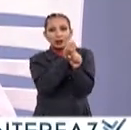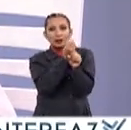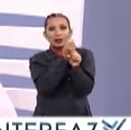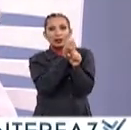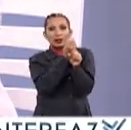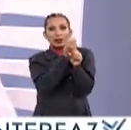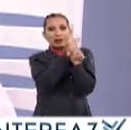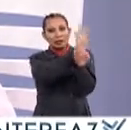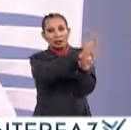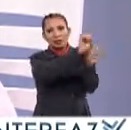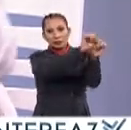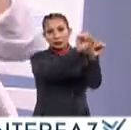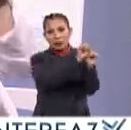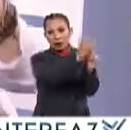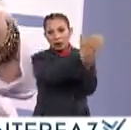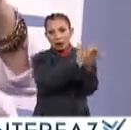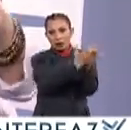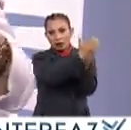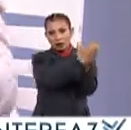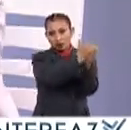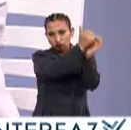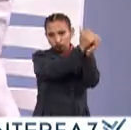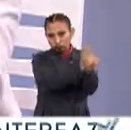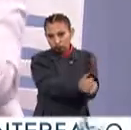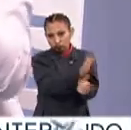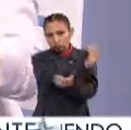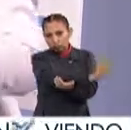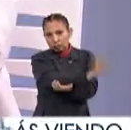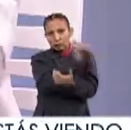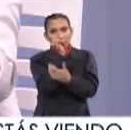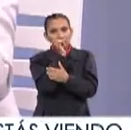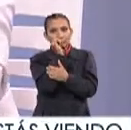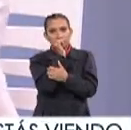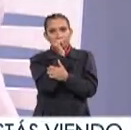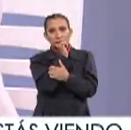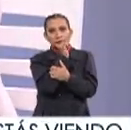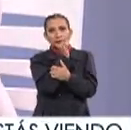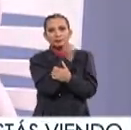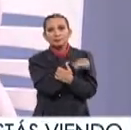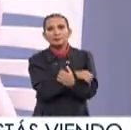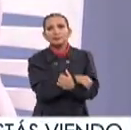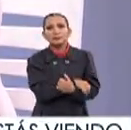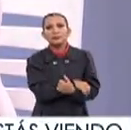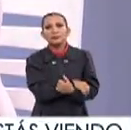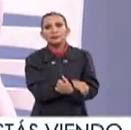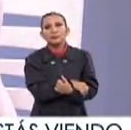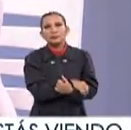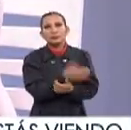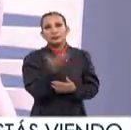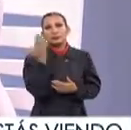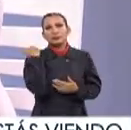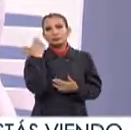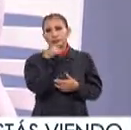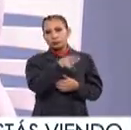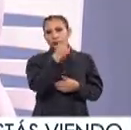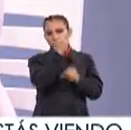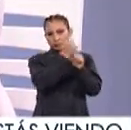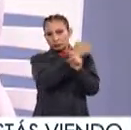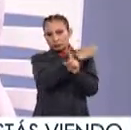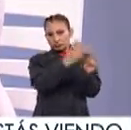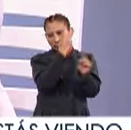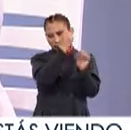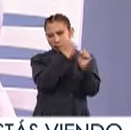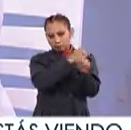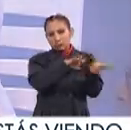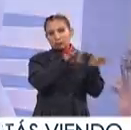parte permanente De nuestra colección Permanente Entre comillas Desde siempre que vengo aquí Digo que no es permanente Pero bueno Hace cosa de año y medio Dos